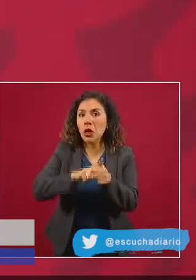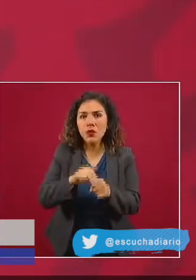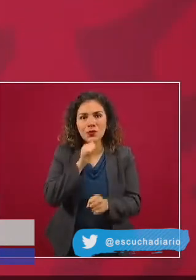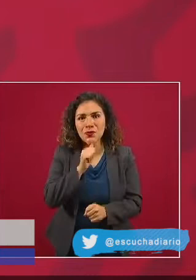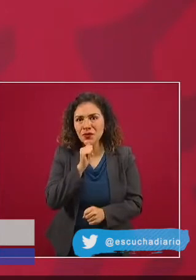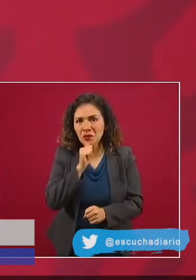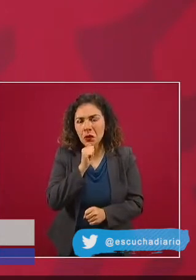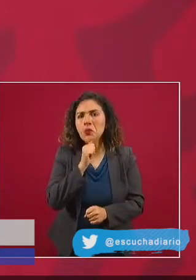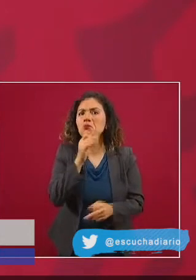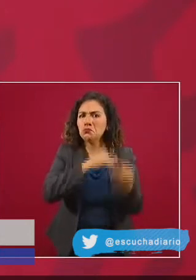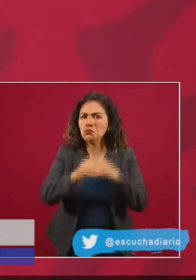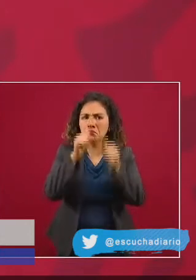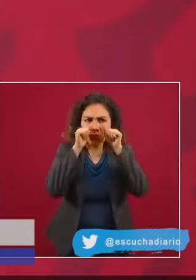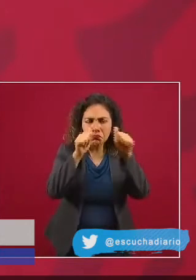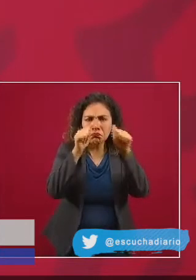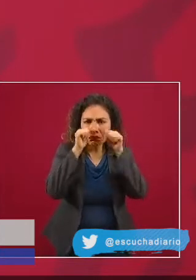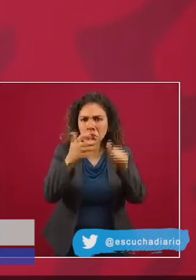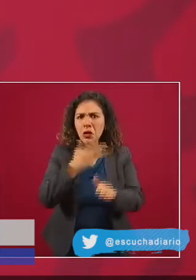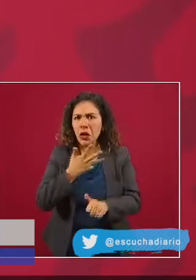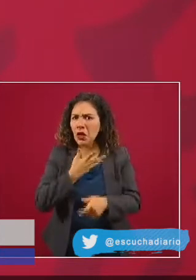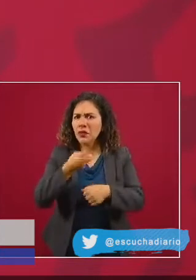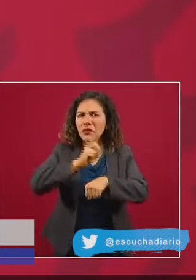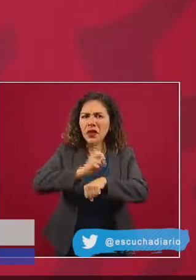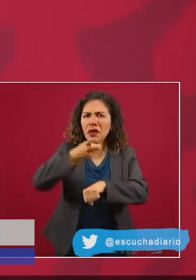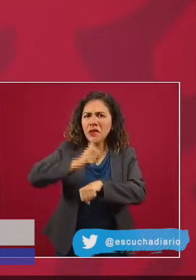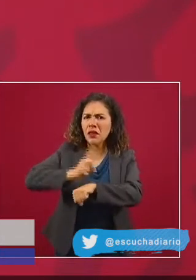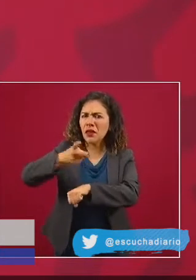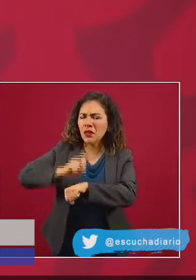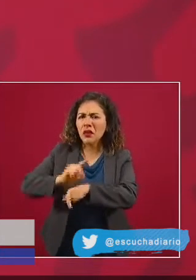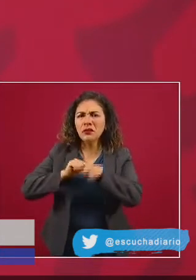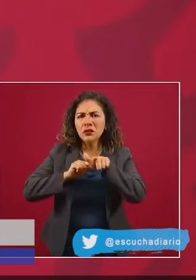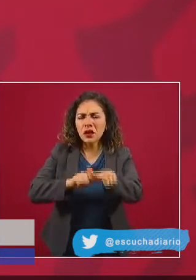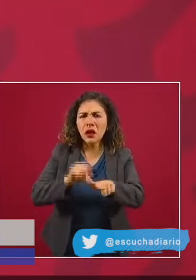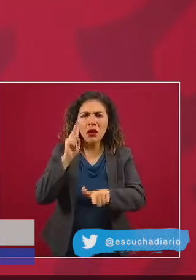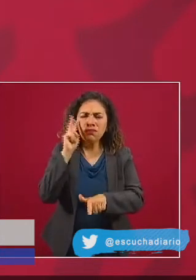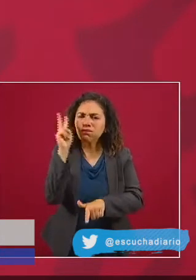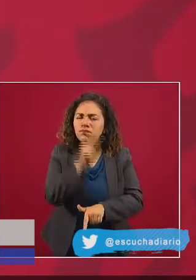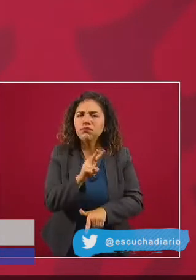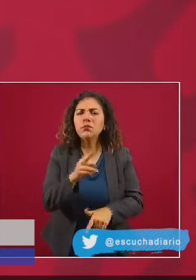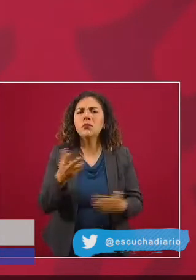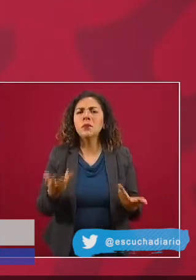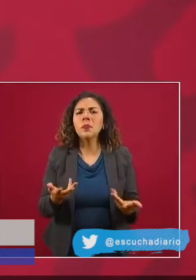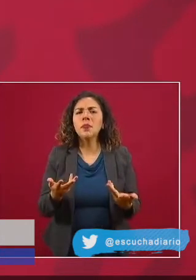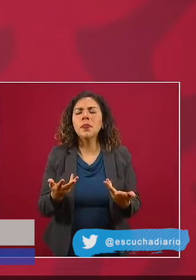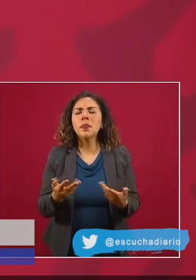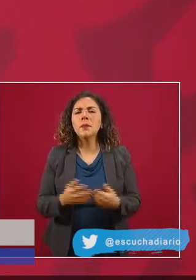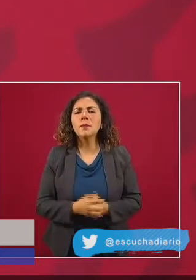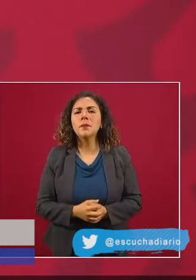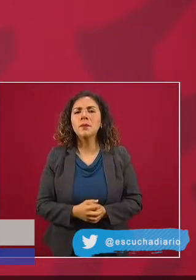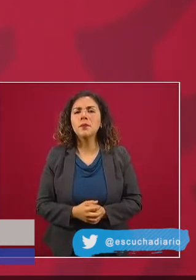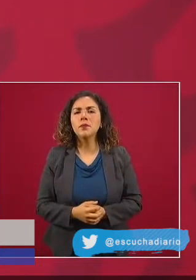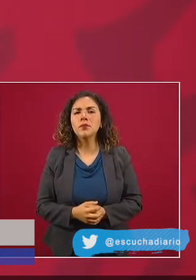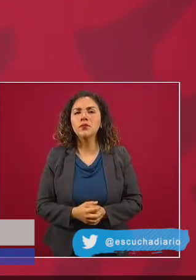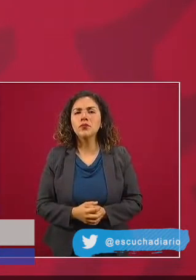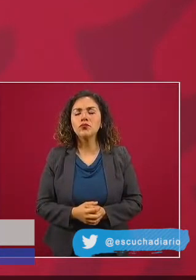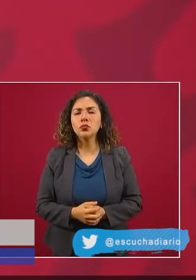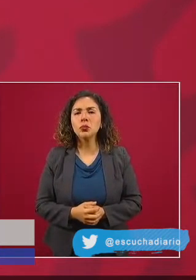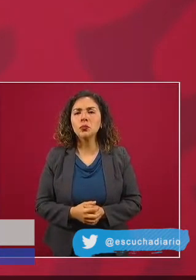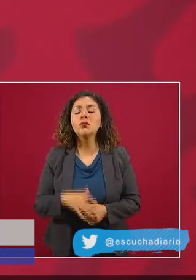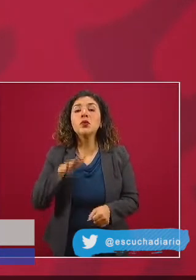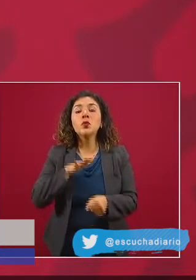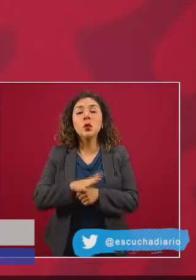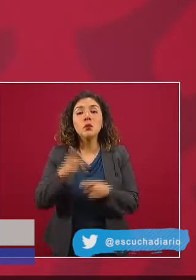no se presenta de manera homogénea Esto al cumplirse 144 días desde que se presentara el primer caso en territorio nacional